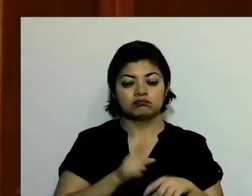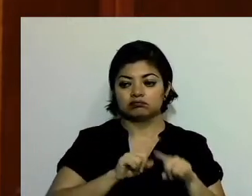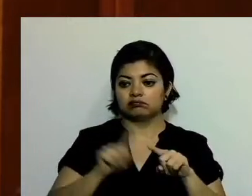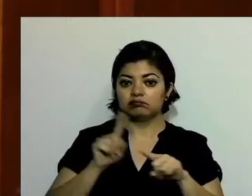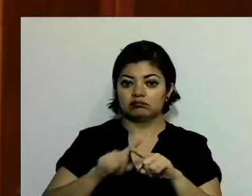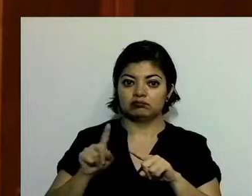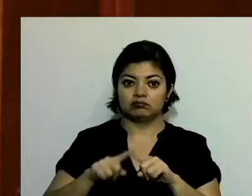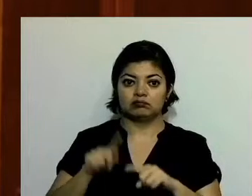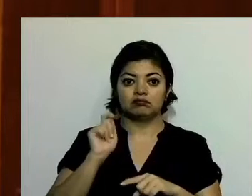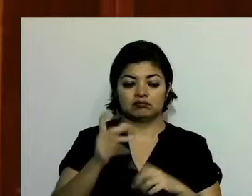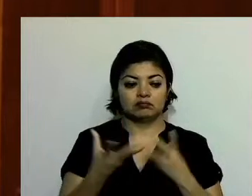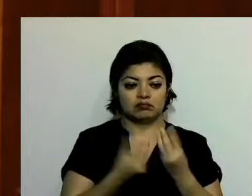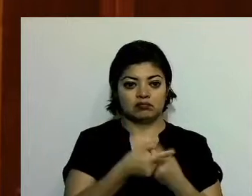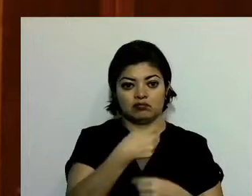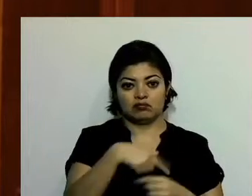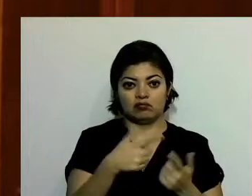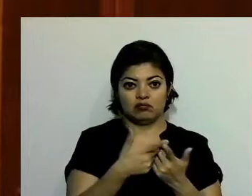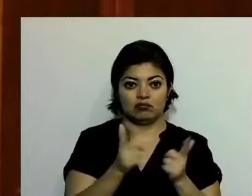del Poder Legislativo.